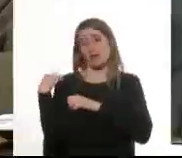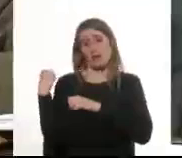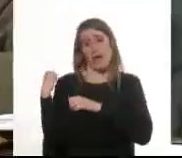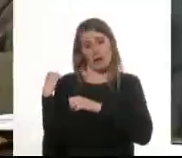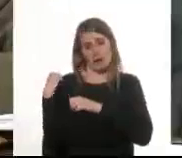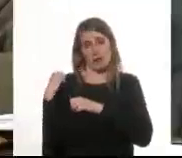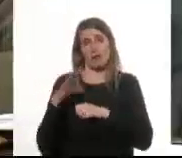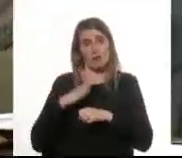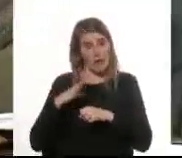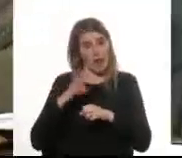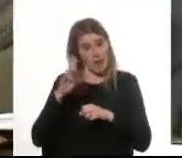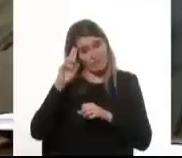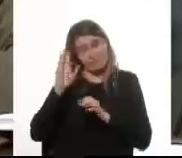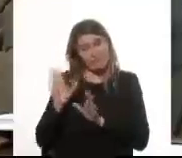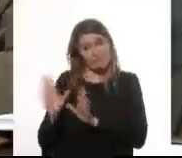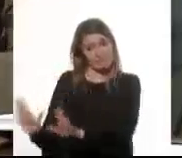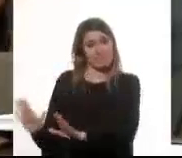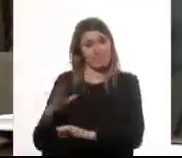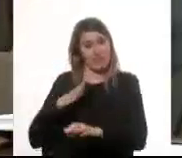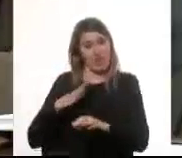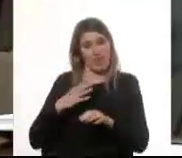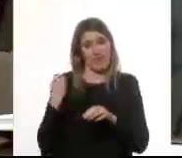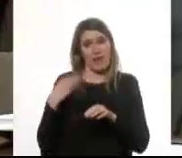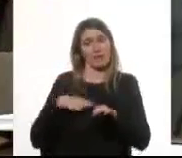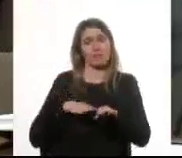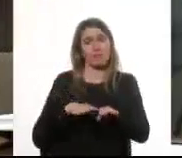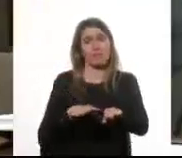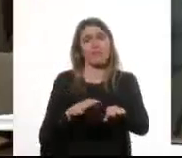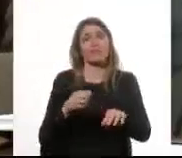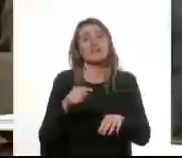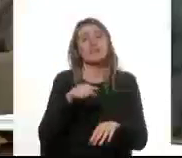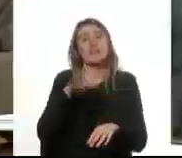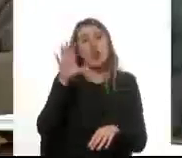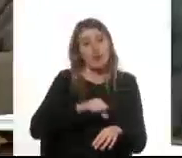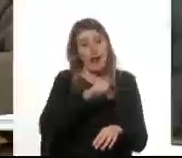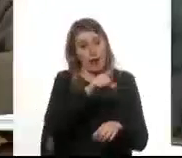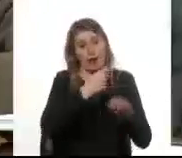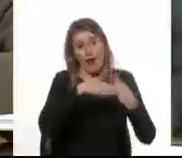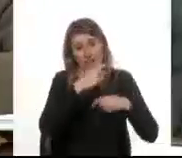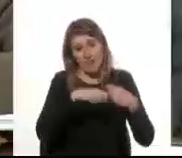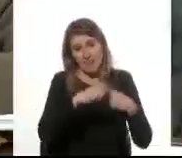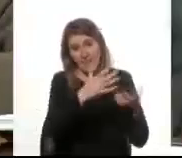conservamos como reliquia Lo había traído Lucía de la cantina